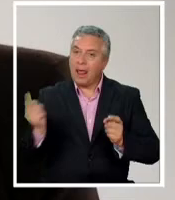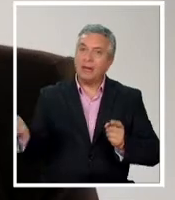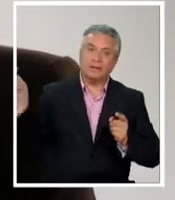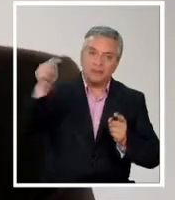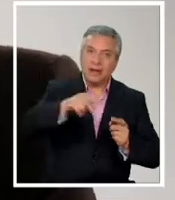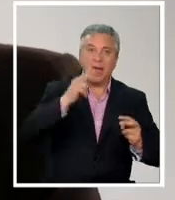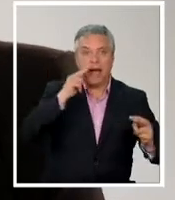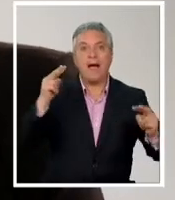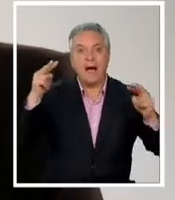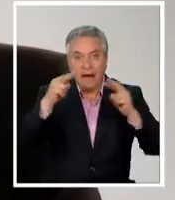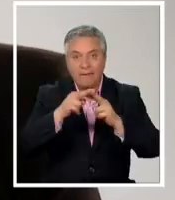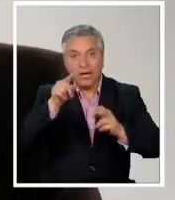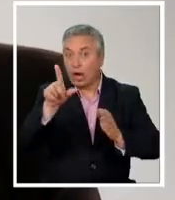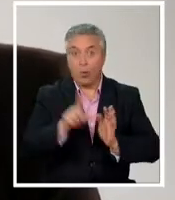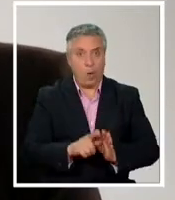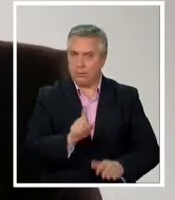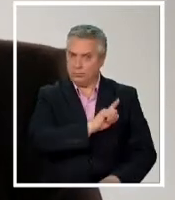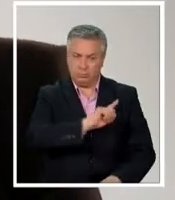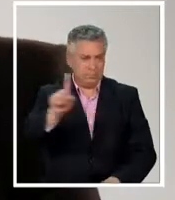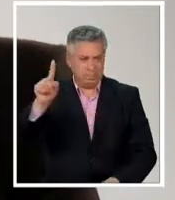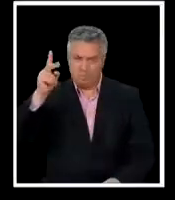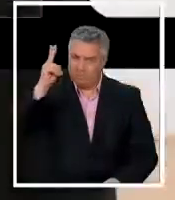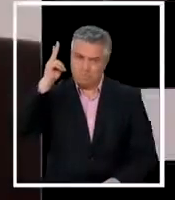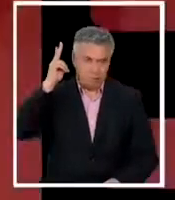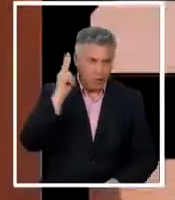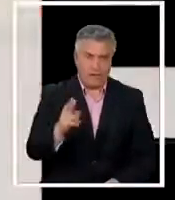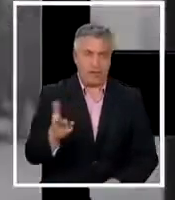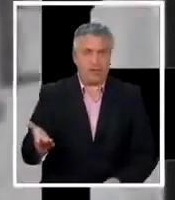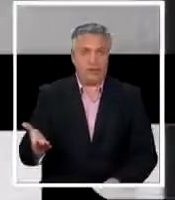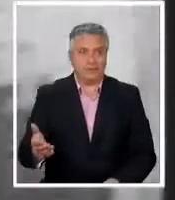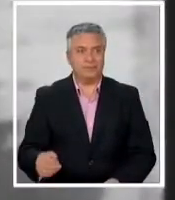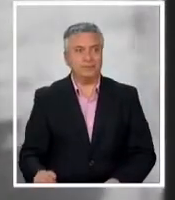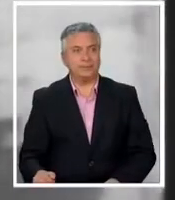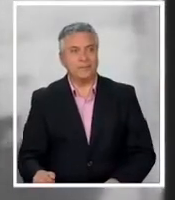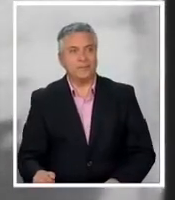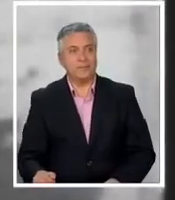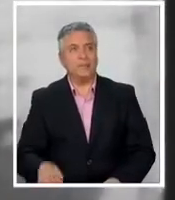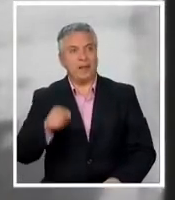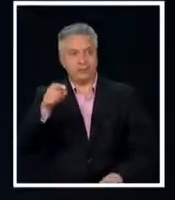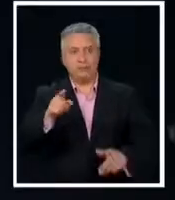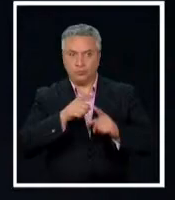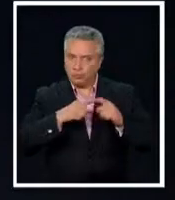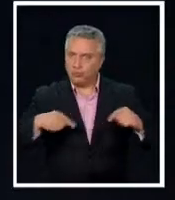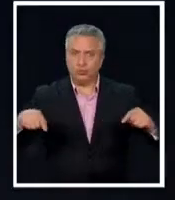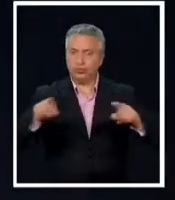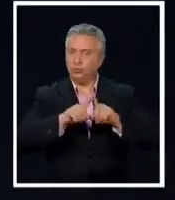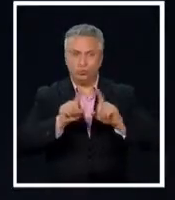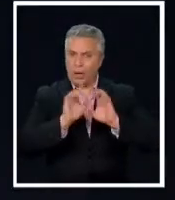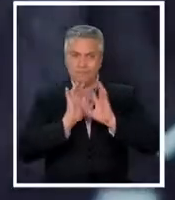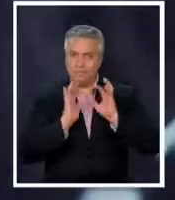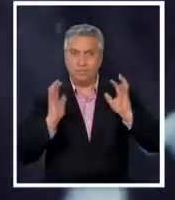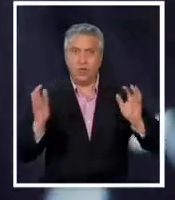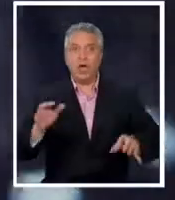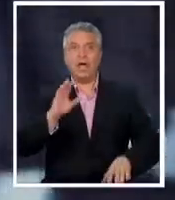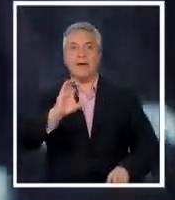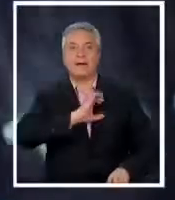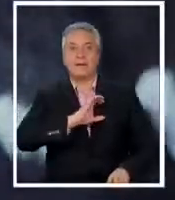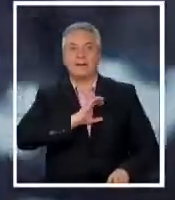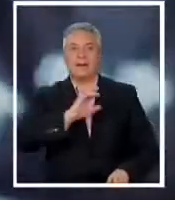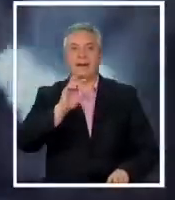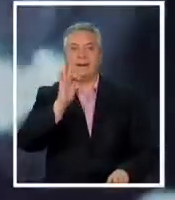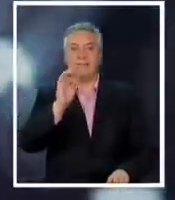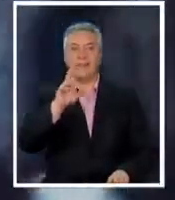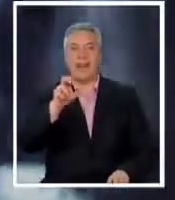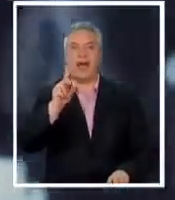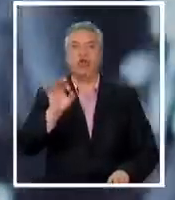de ir a verlos al lugar donde ellos estaban concentrados Un recinto de concentración completamente blindado por Fernando Riera pero